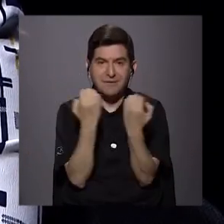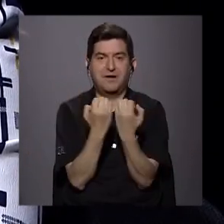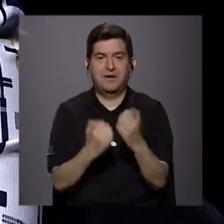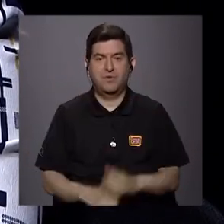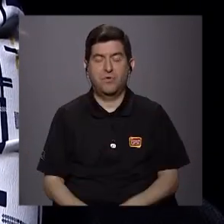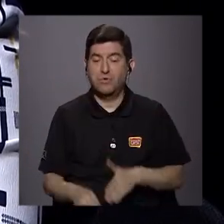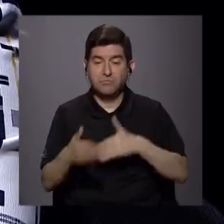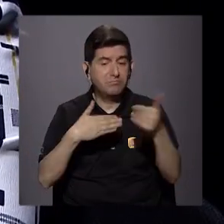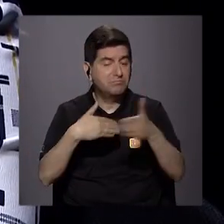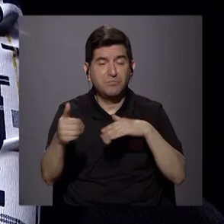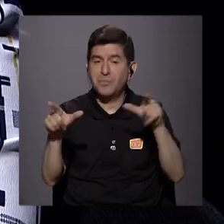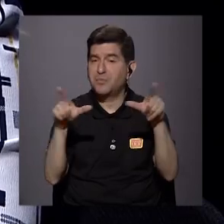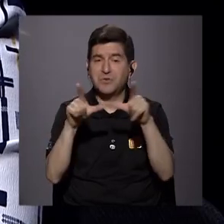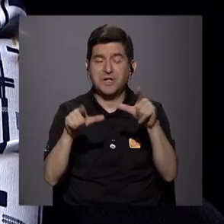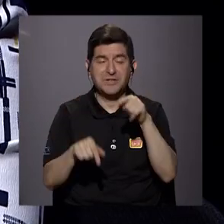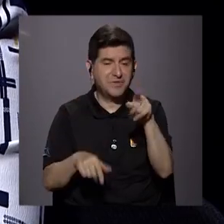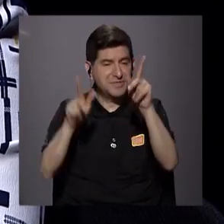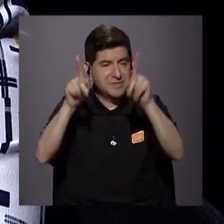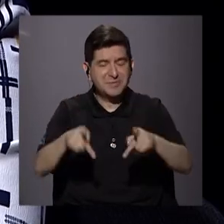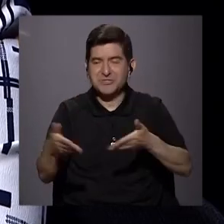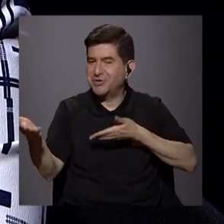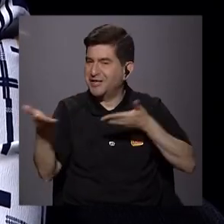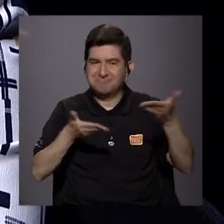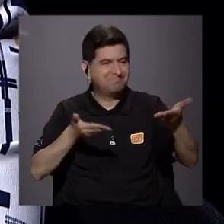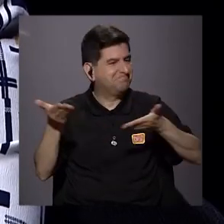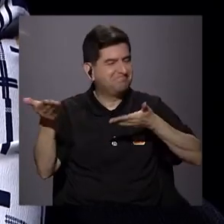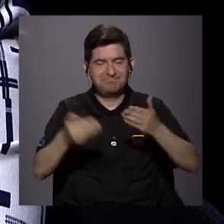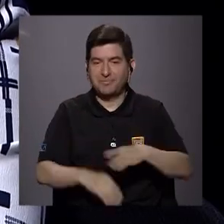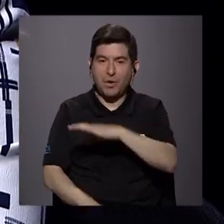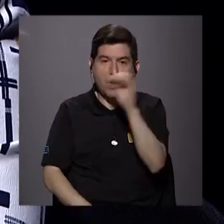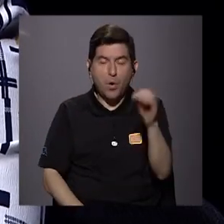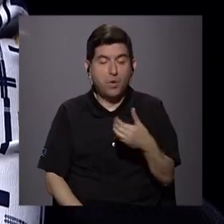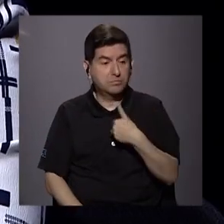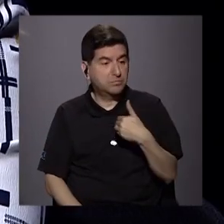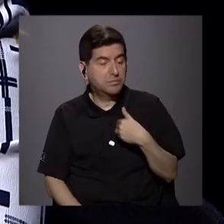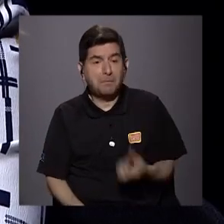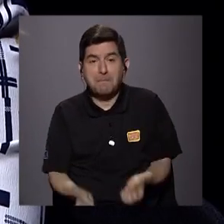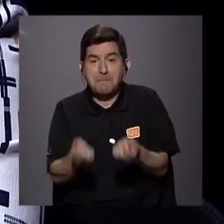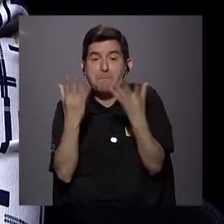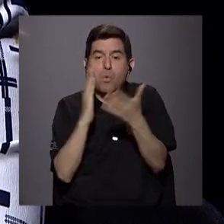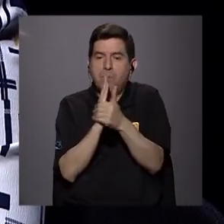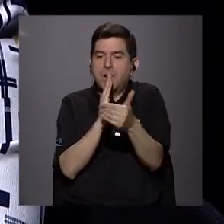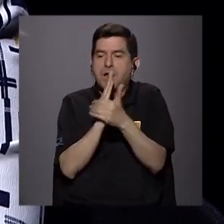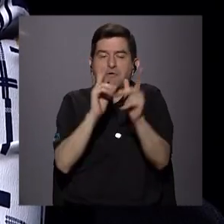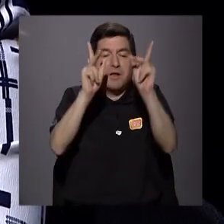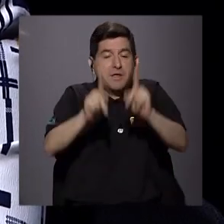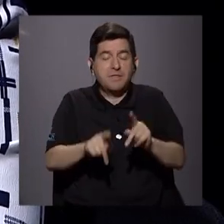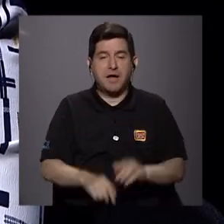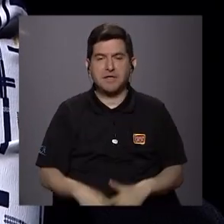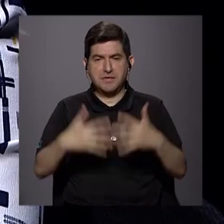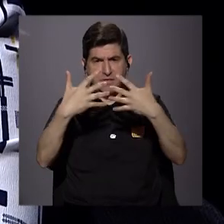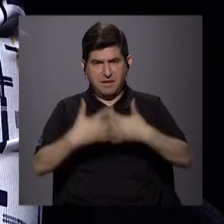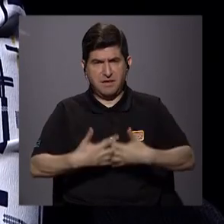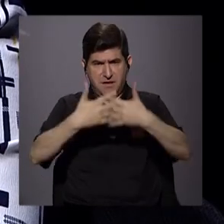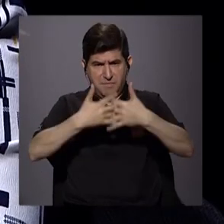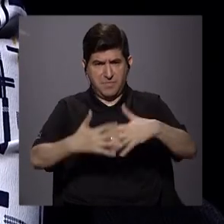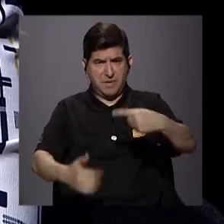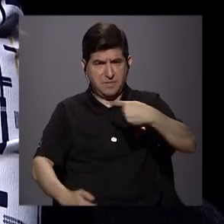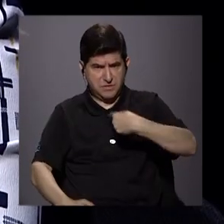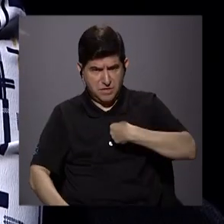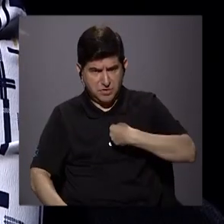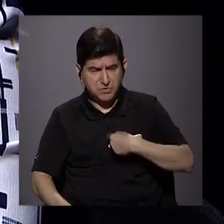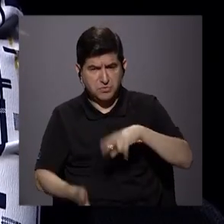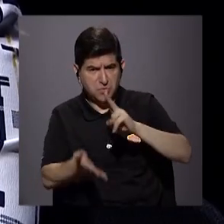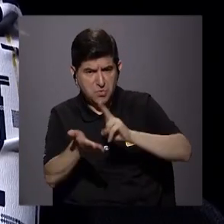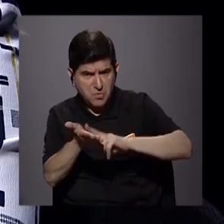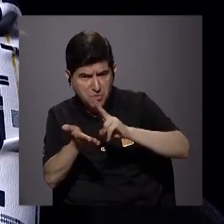pesar de esos títulos, no me sirve esa persona, ¿verdad? O tengo un montón de habilidades de la persona y la empresa que yo estoy